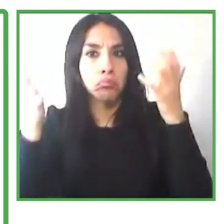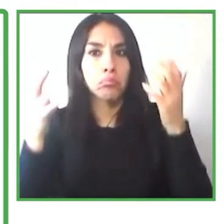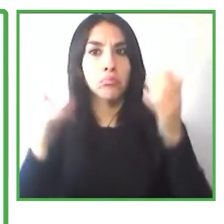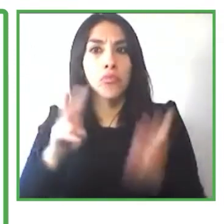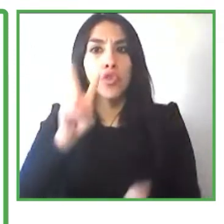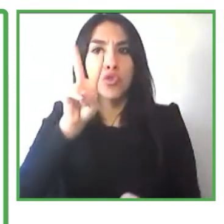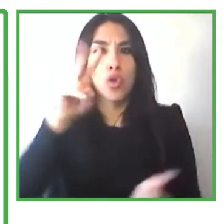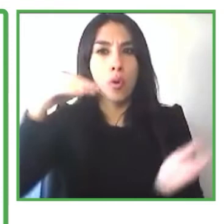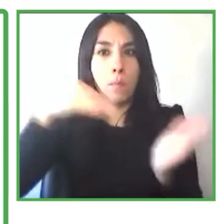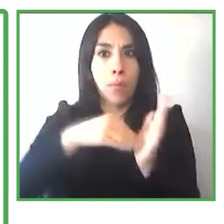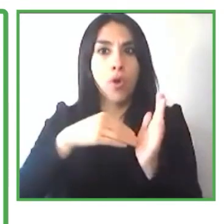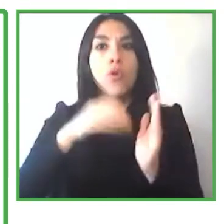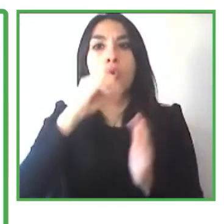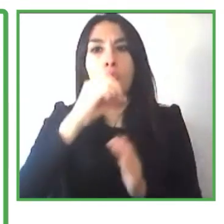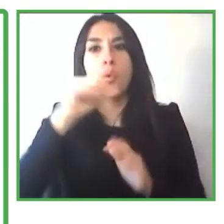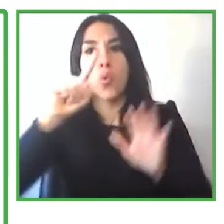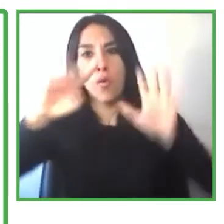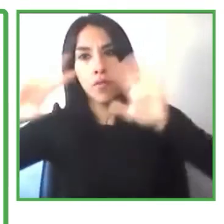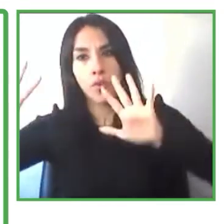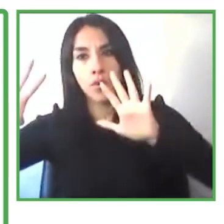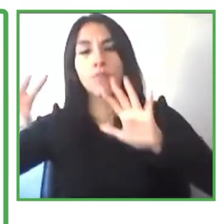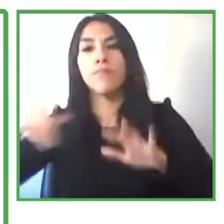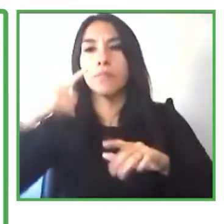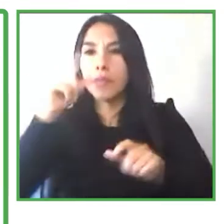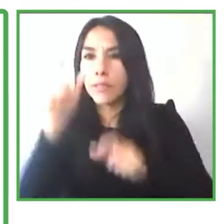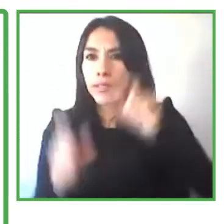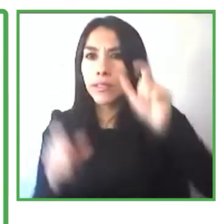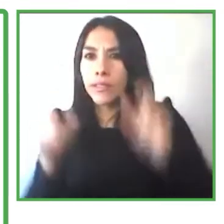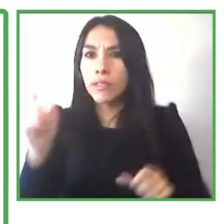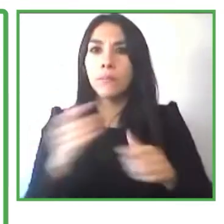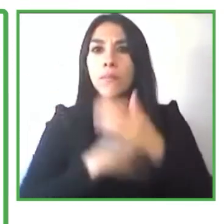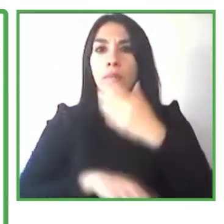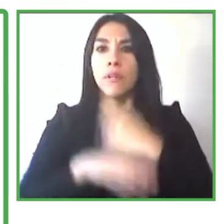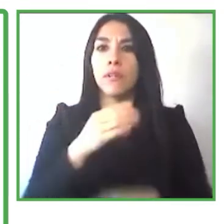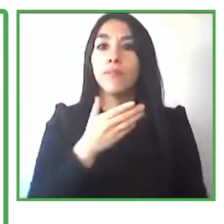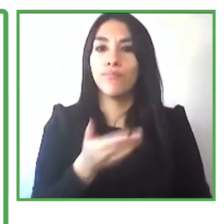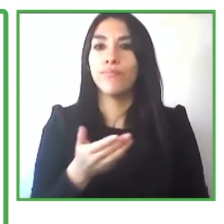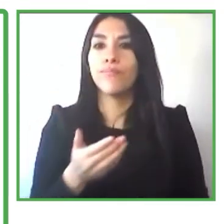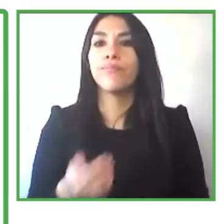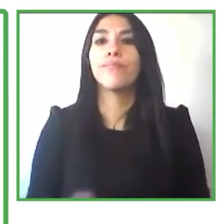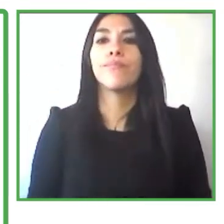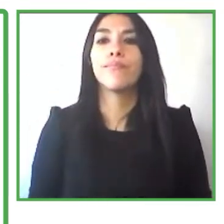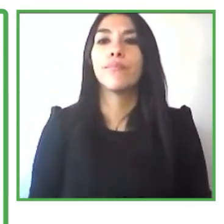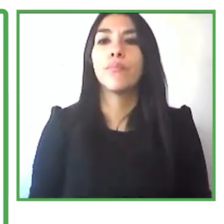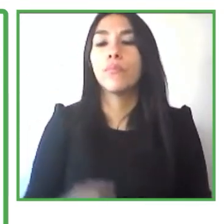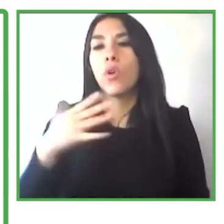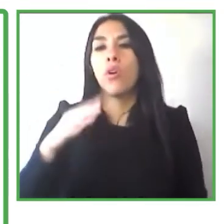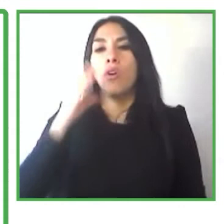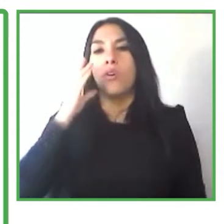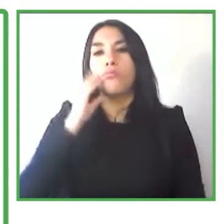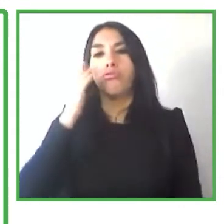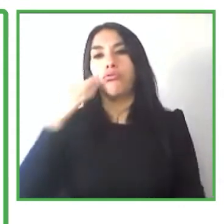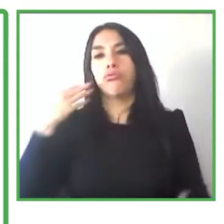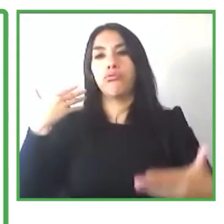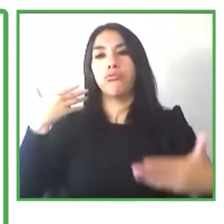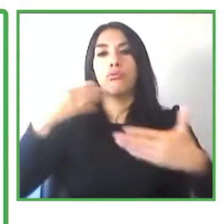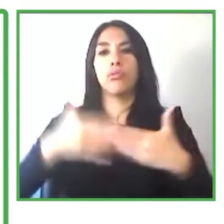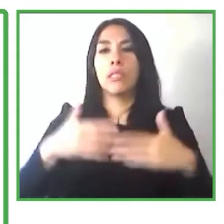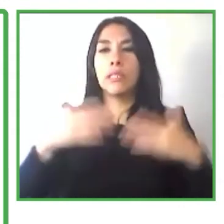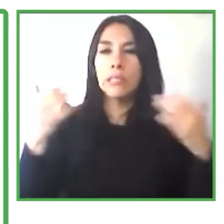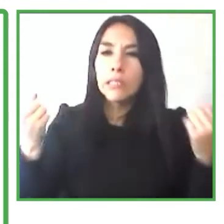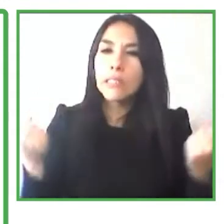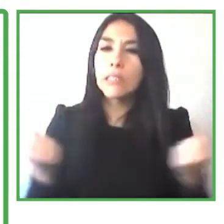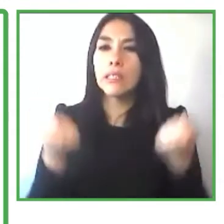personas con discapacidades esta es una de las mega tendencias y también la digitalización de las economías en